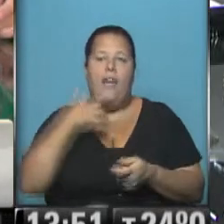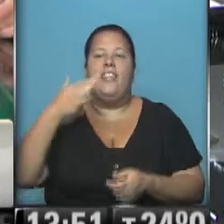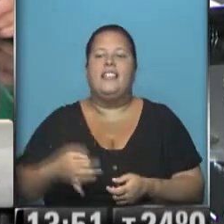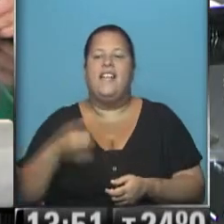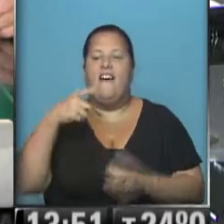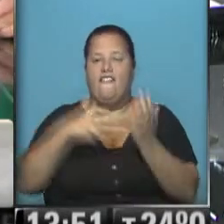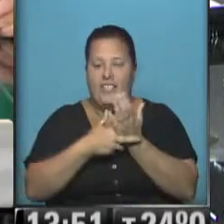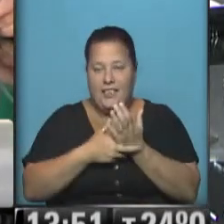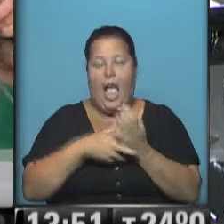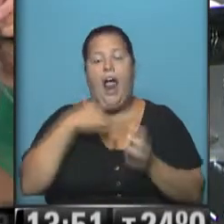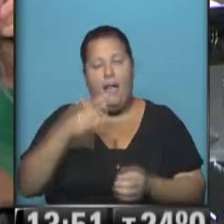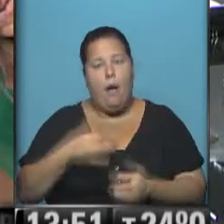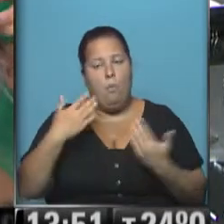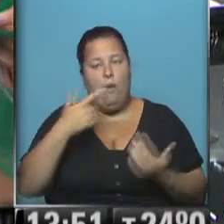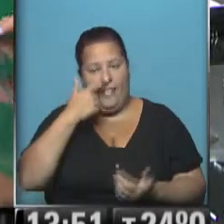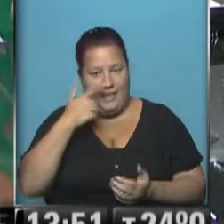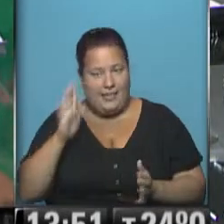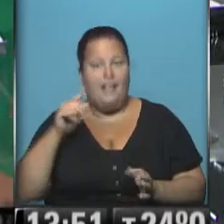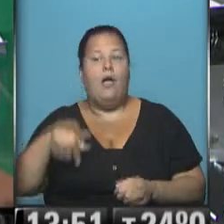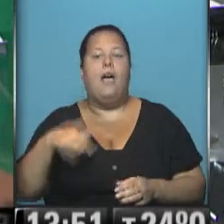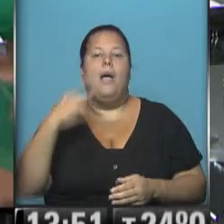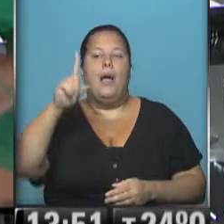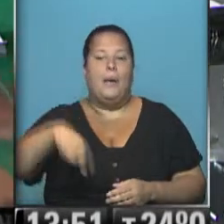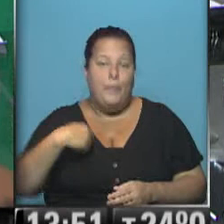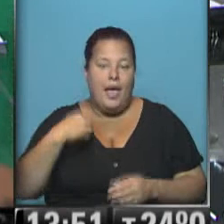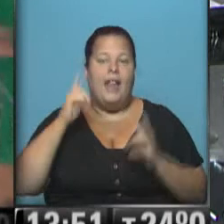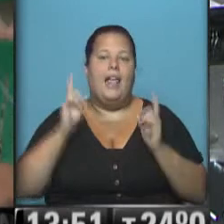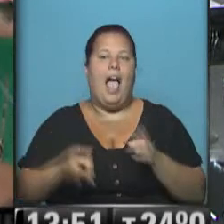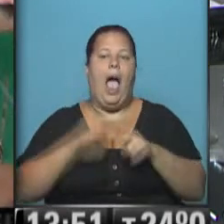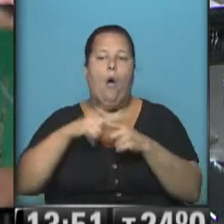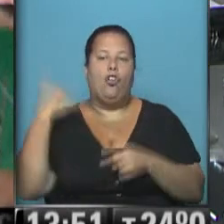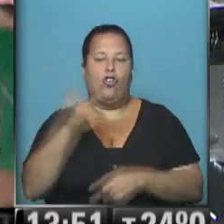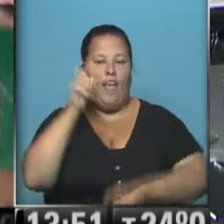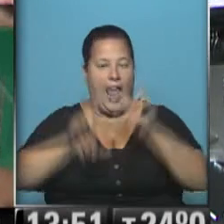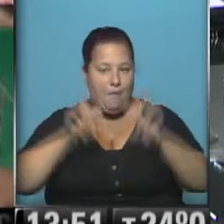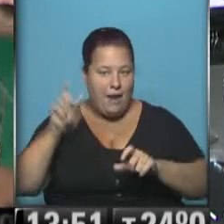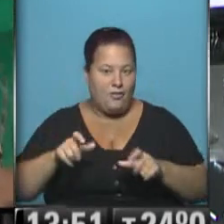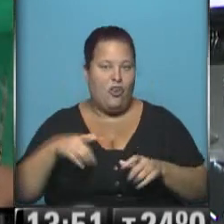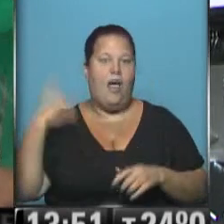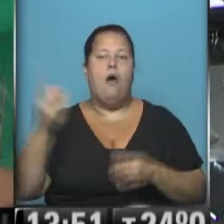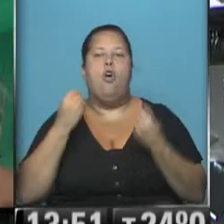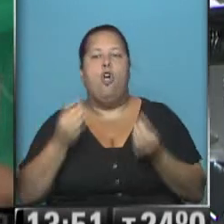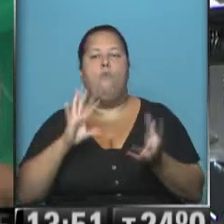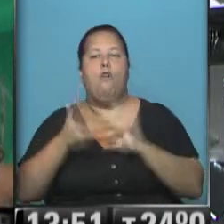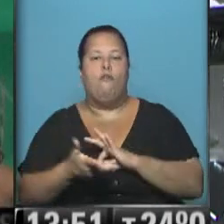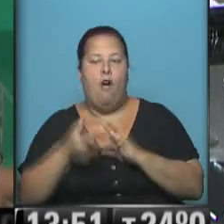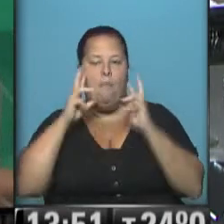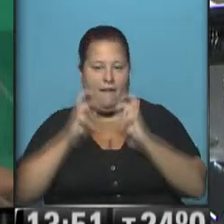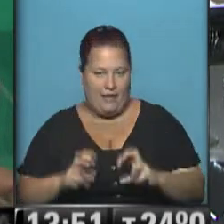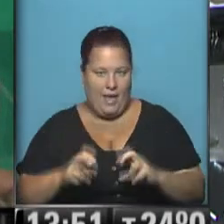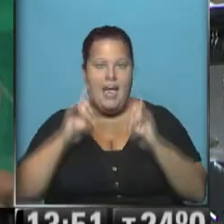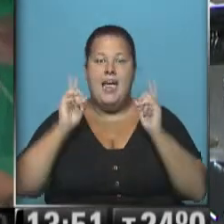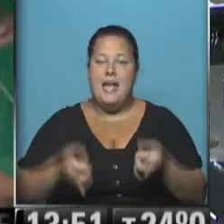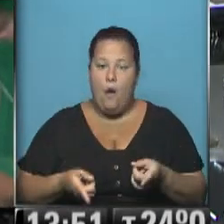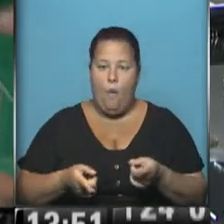tomando esta Fiscalía, verdaderamente puede ser interesante, porque esto puede llegar a generar además un consenso social alrededor de cómo se maneja esta investigación. De todas